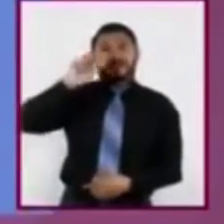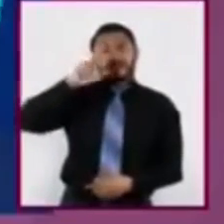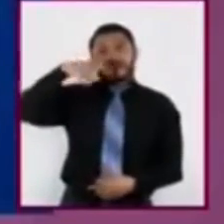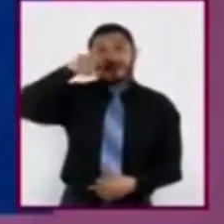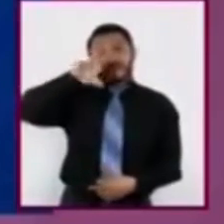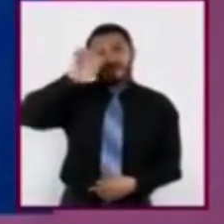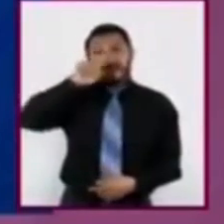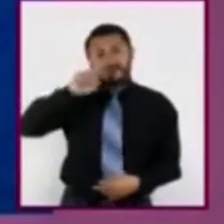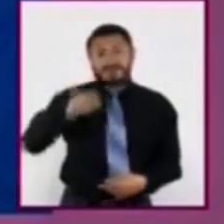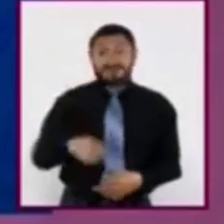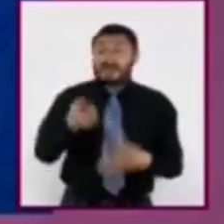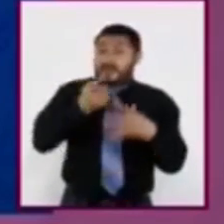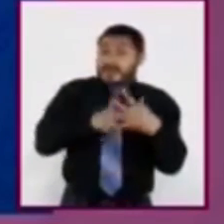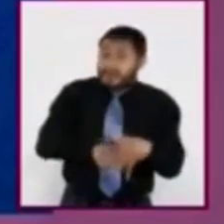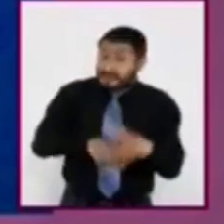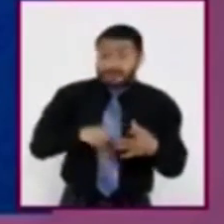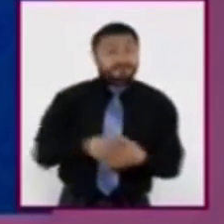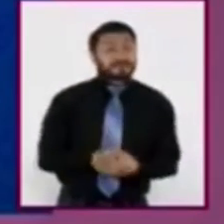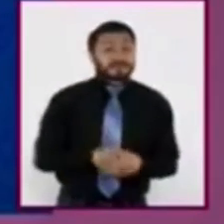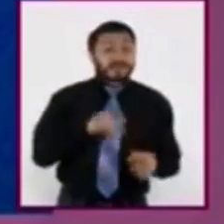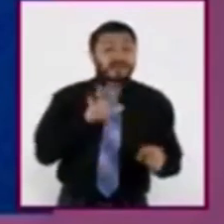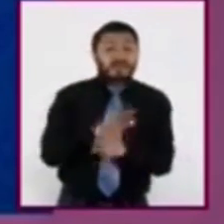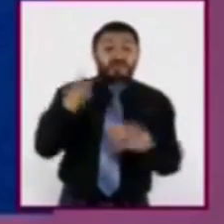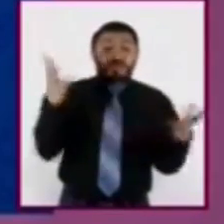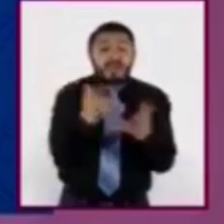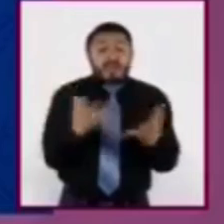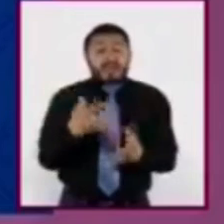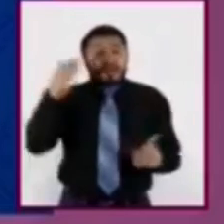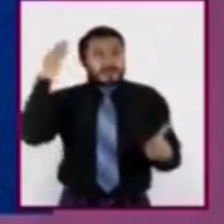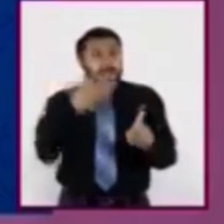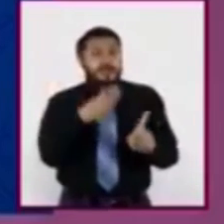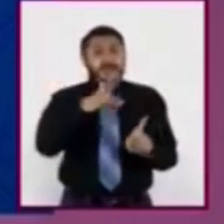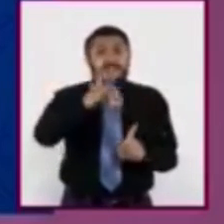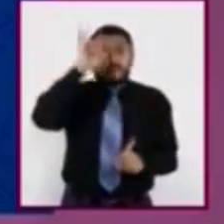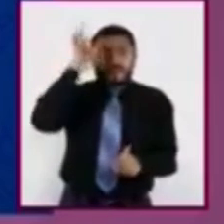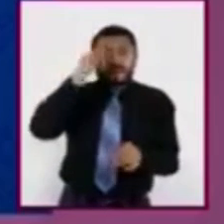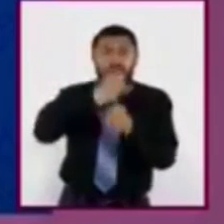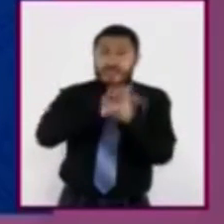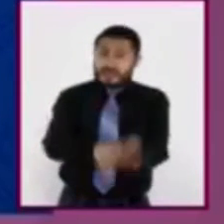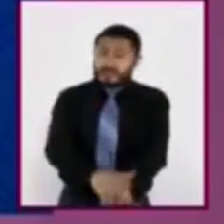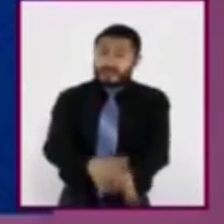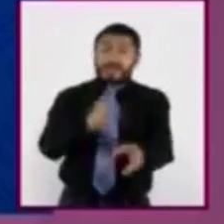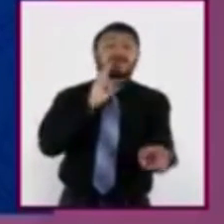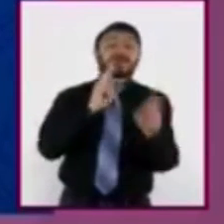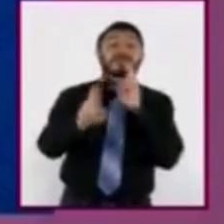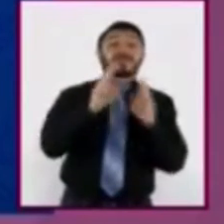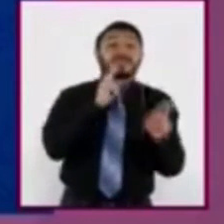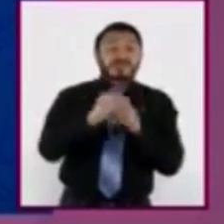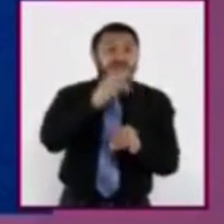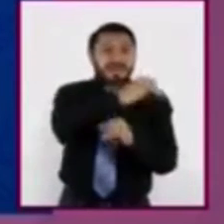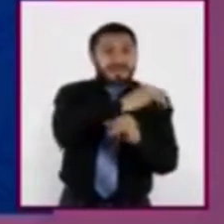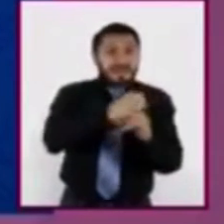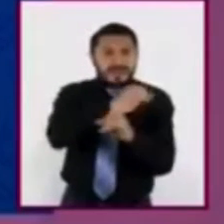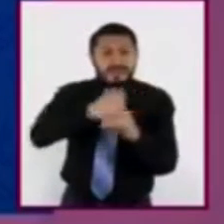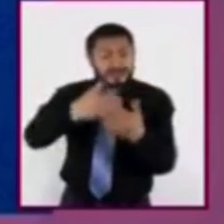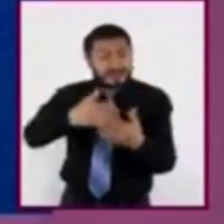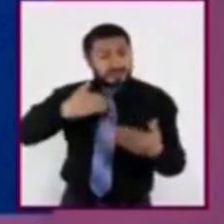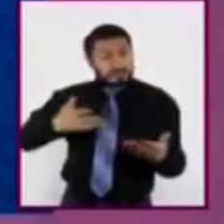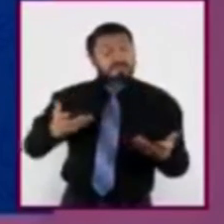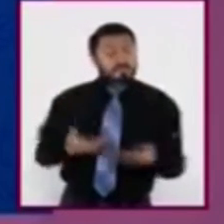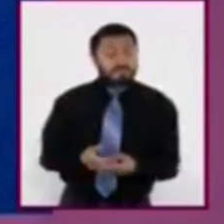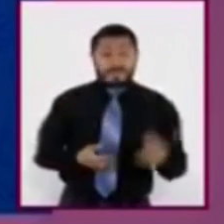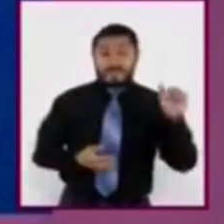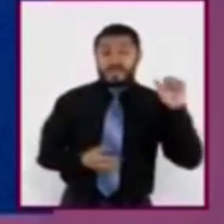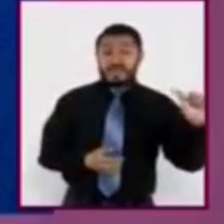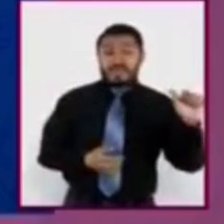¡Comencemos! ¿Qué debemos hacer para elegir una fuente de información noticiosa al investigar sobre un tema? A.